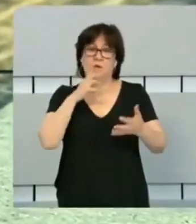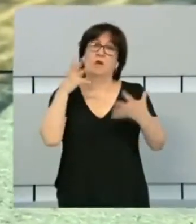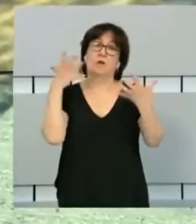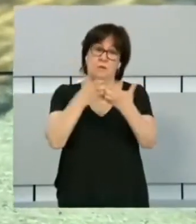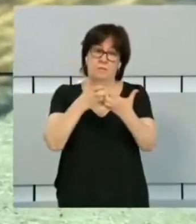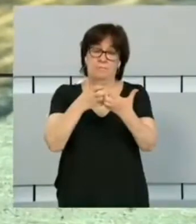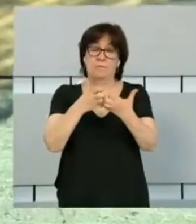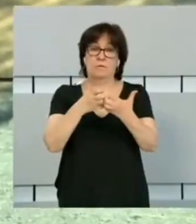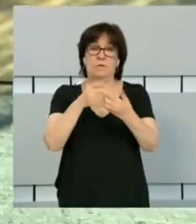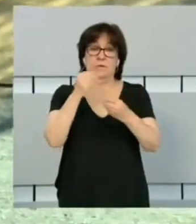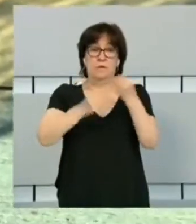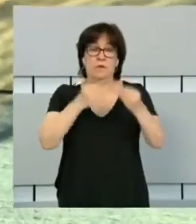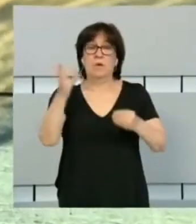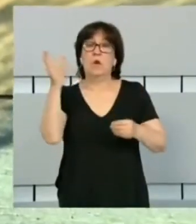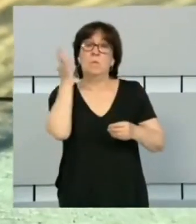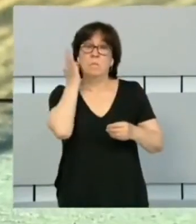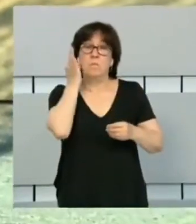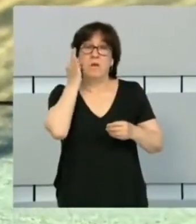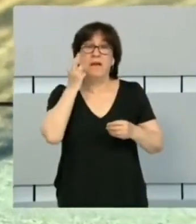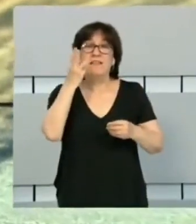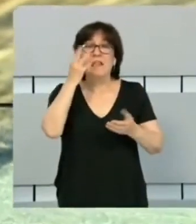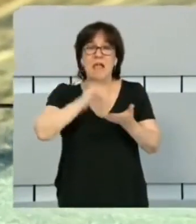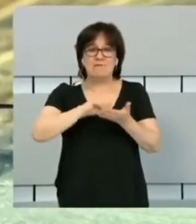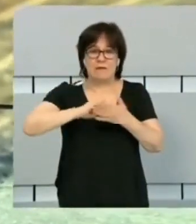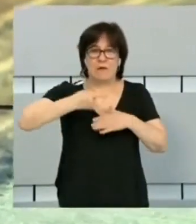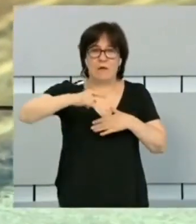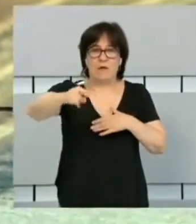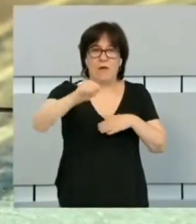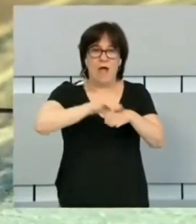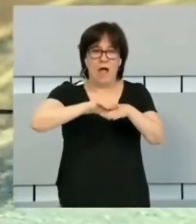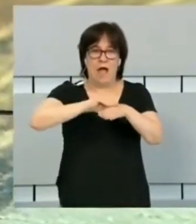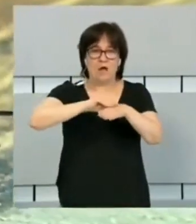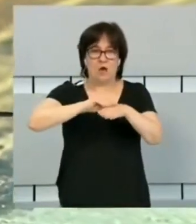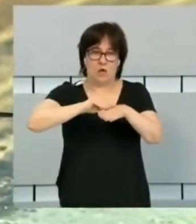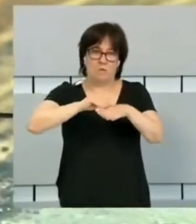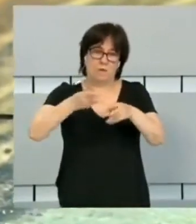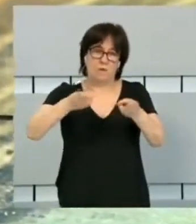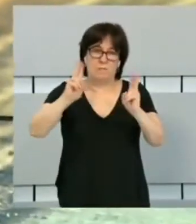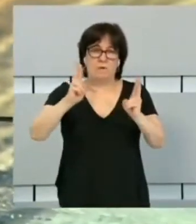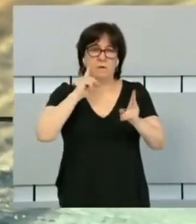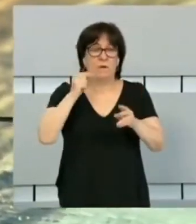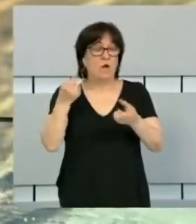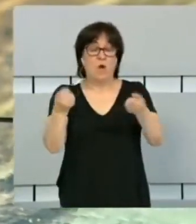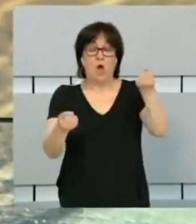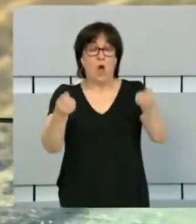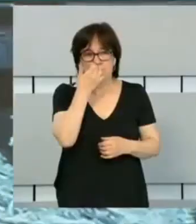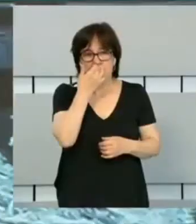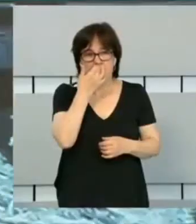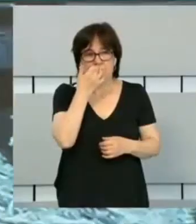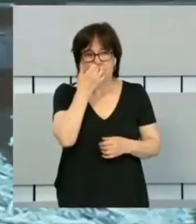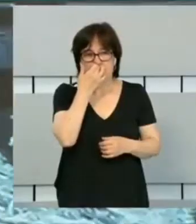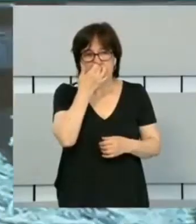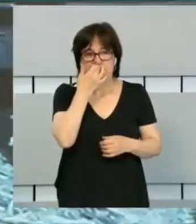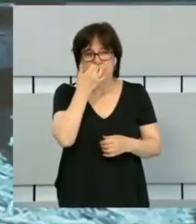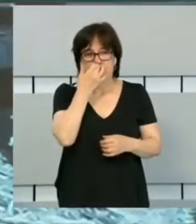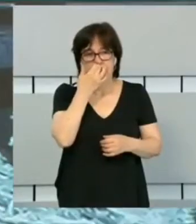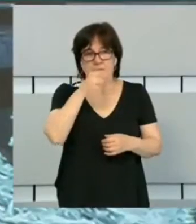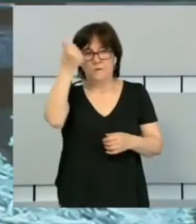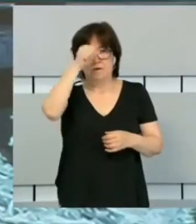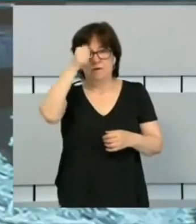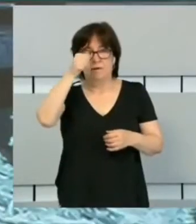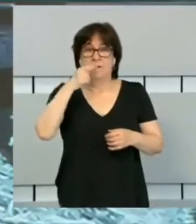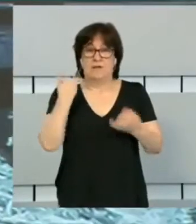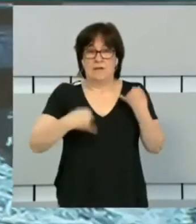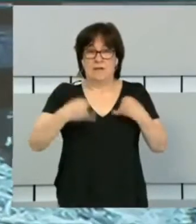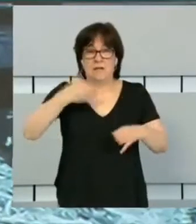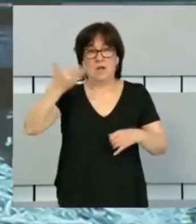accidente. Este, provocado por una mujer que triplicaba la tasa de alcoholemia permitida. Ha perdido el control de su vehículo. Un hombre ha